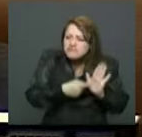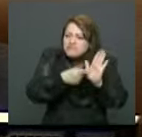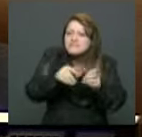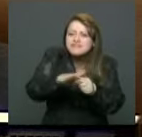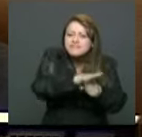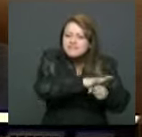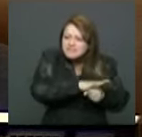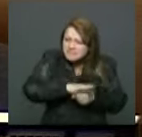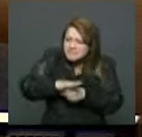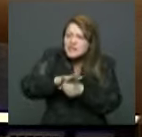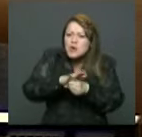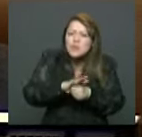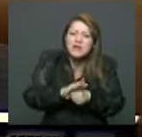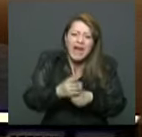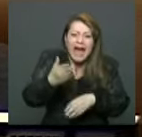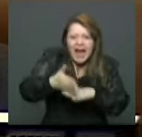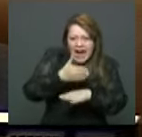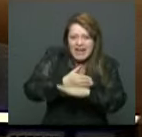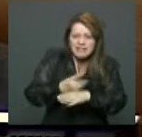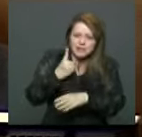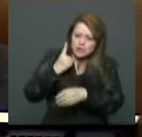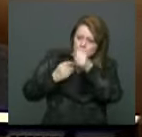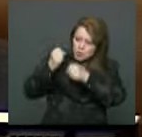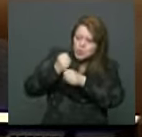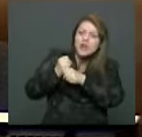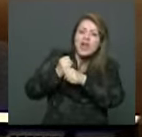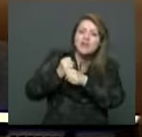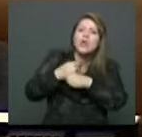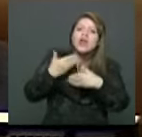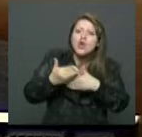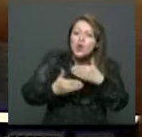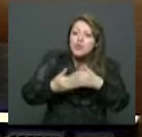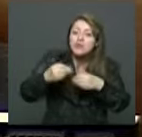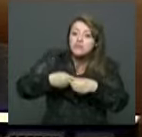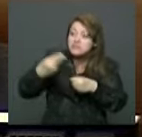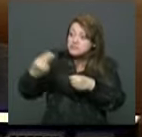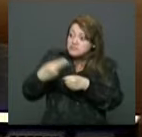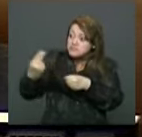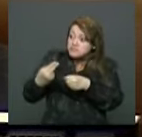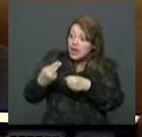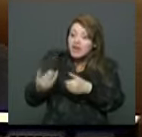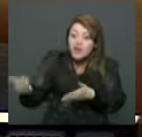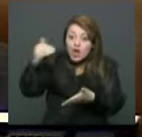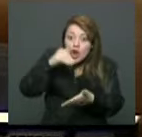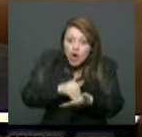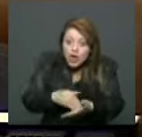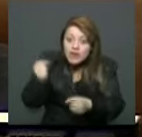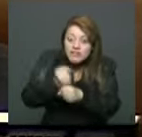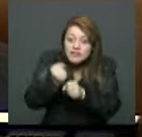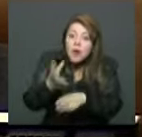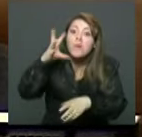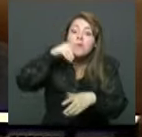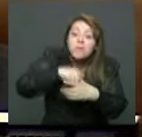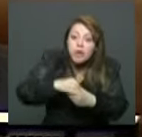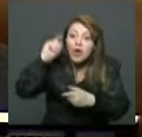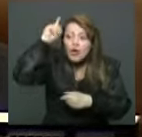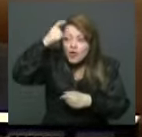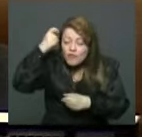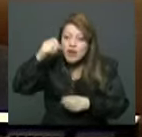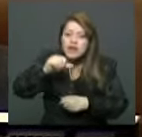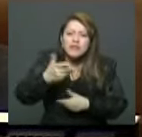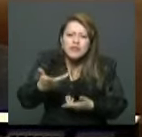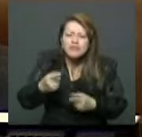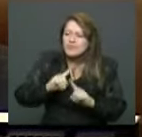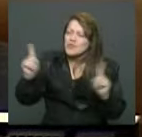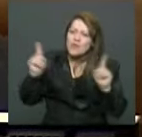un año antes, como aquellos que después de abandonar el Estado pues quedaba la prohibición dentro de nuestra propuesta para que un año después pudieran regresar a